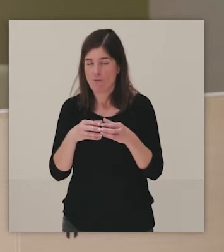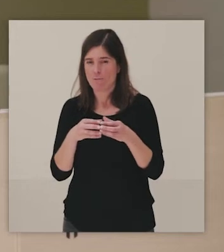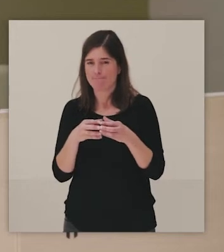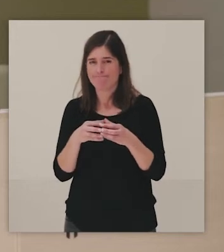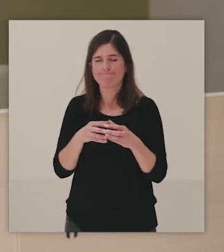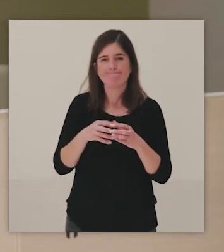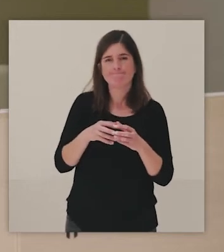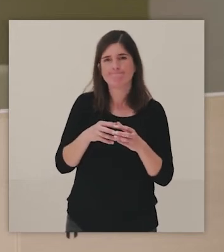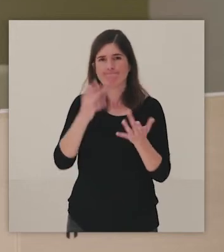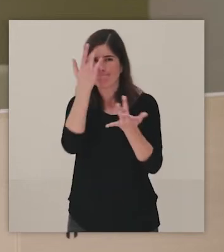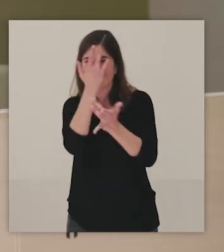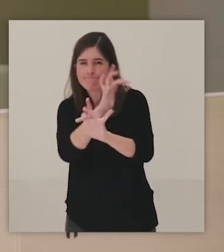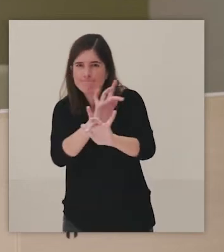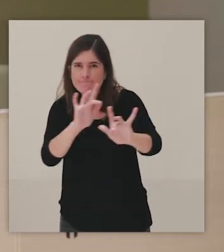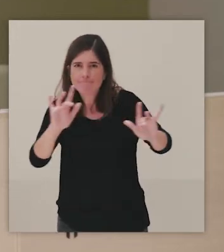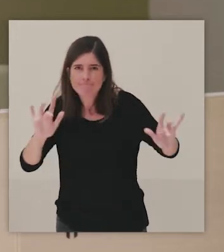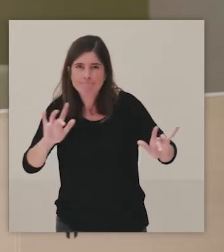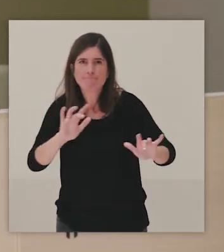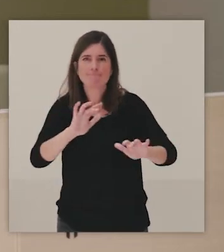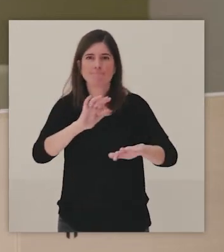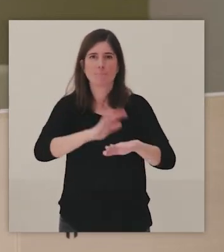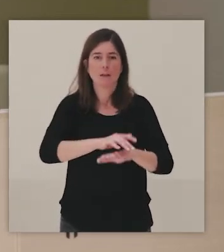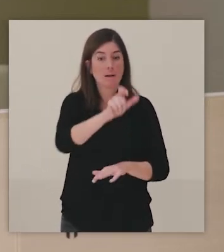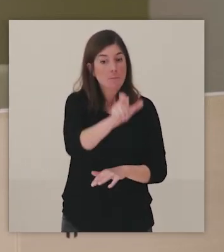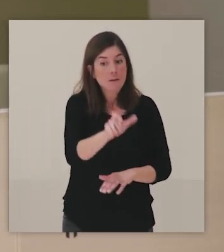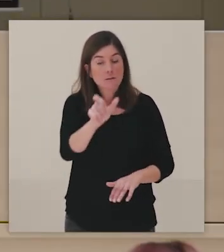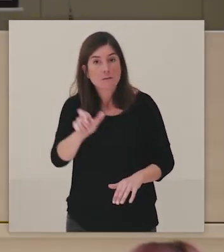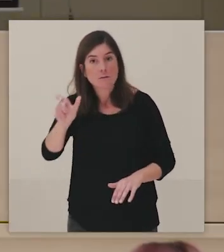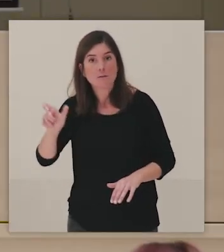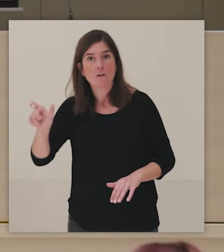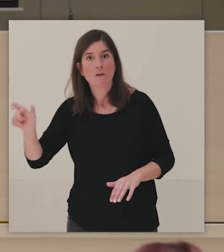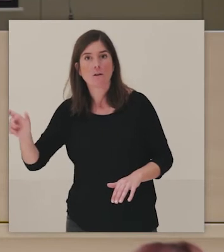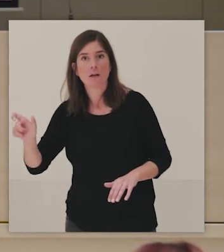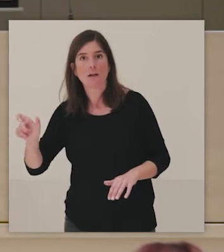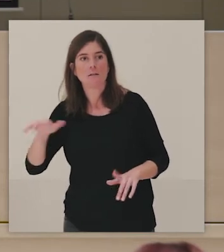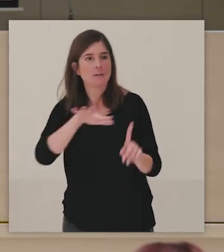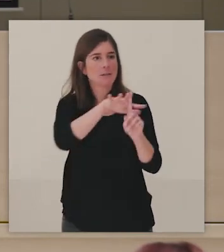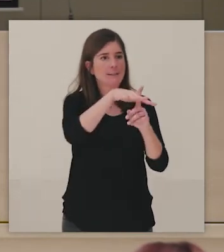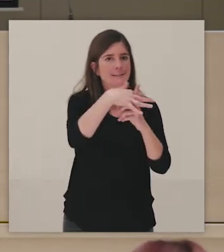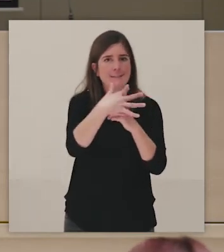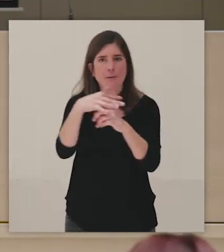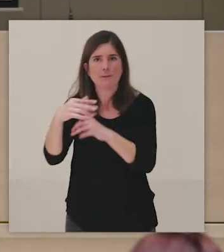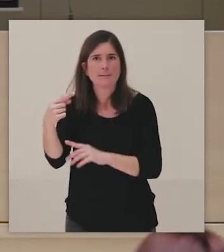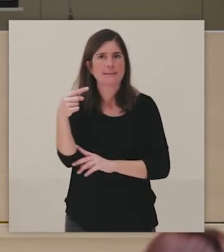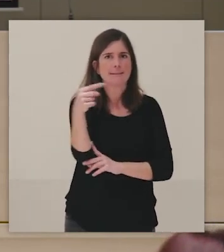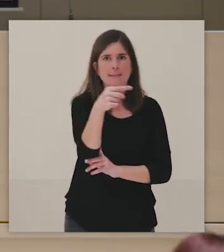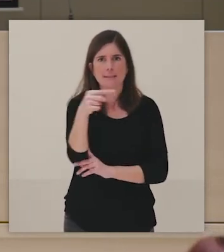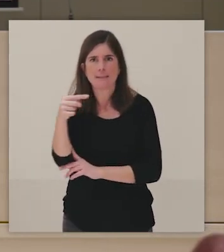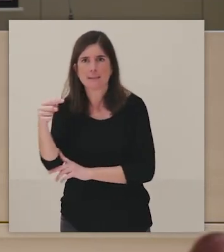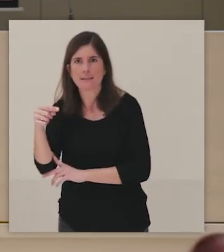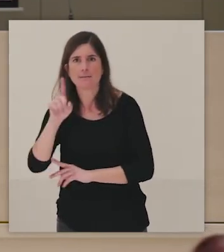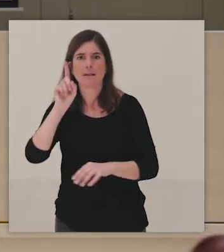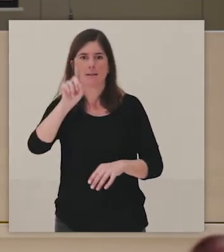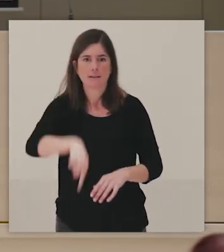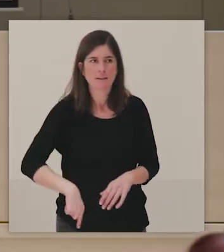que permita a las personas localizar también esas situaciones,